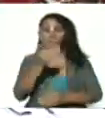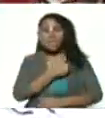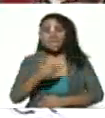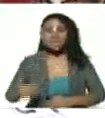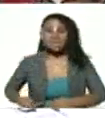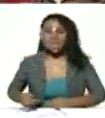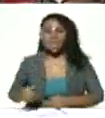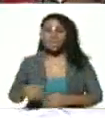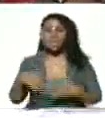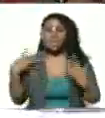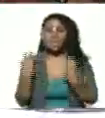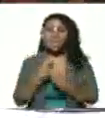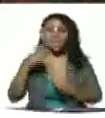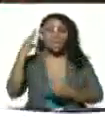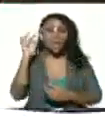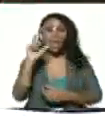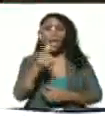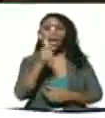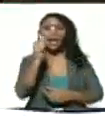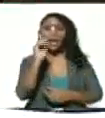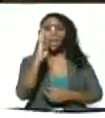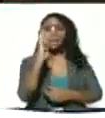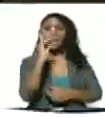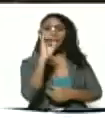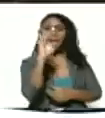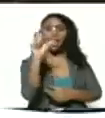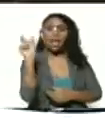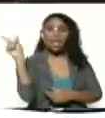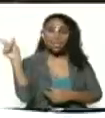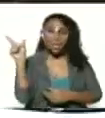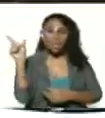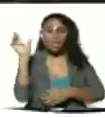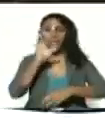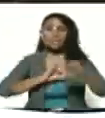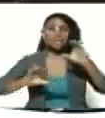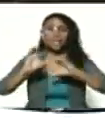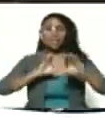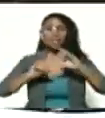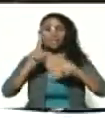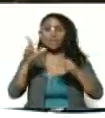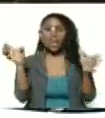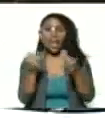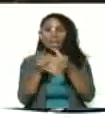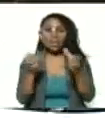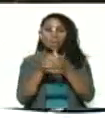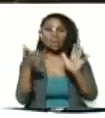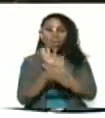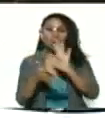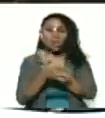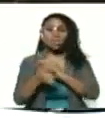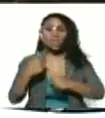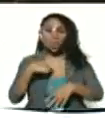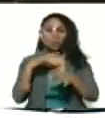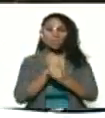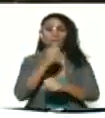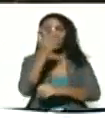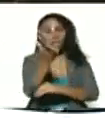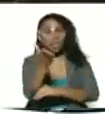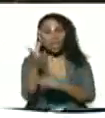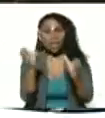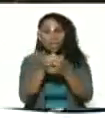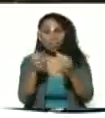compañera Gabriela usted es la mente científica de esta comisión y su equipo confío mucho en ustedes en su equipo